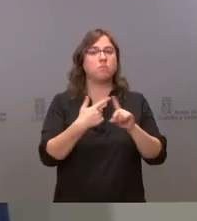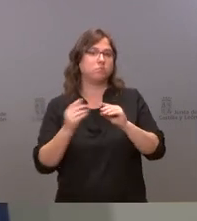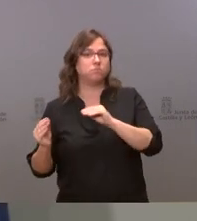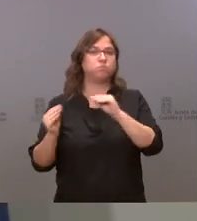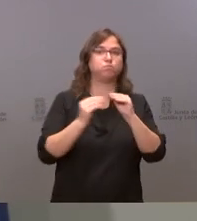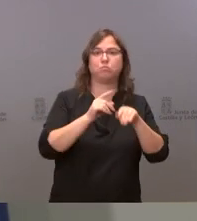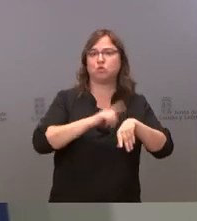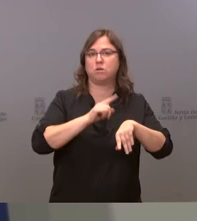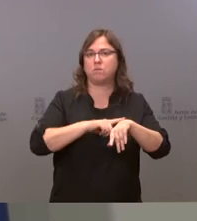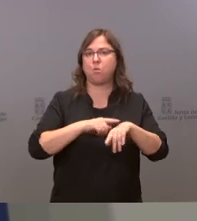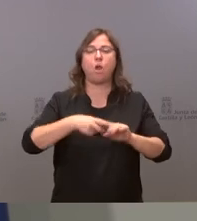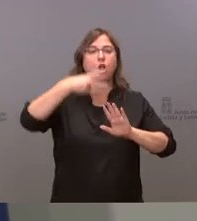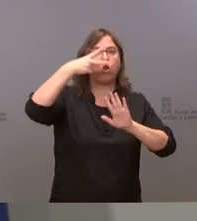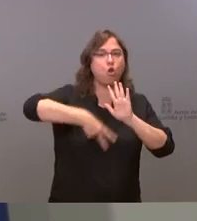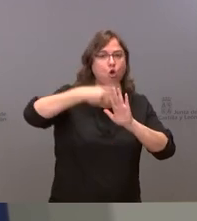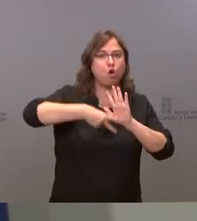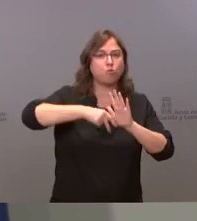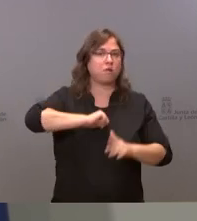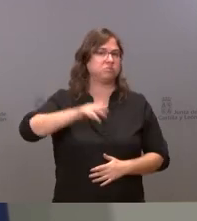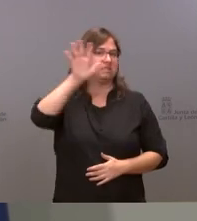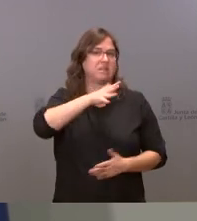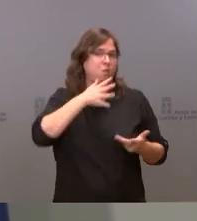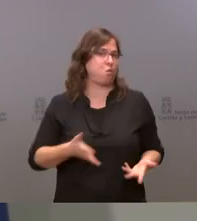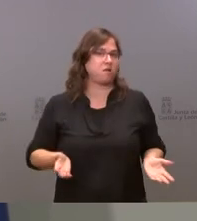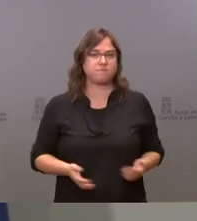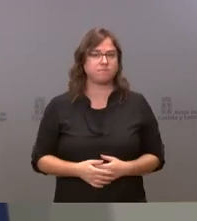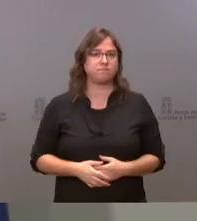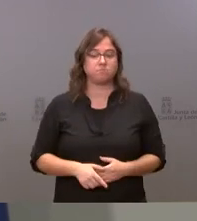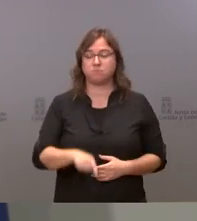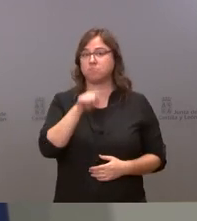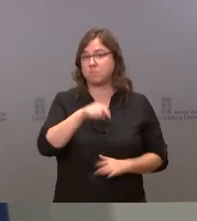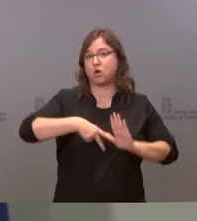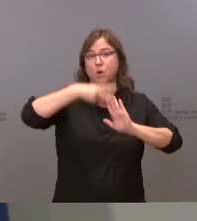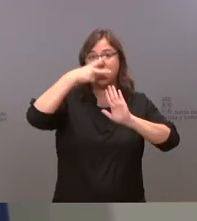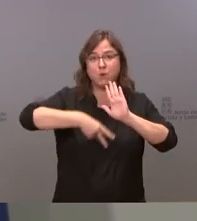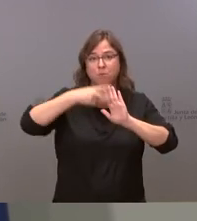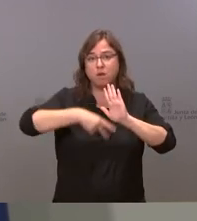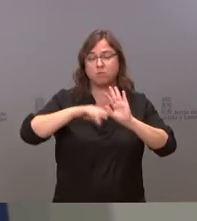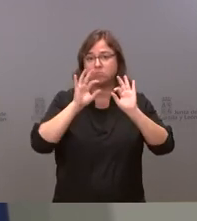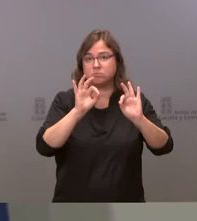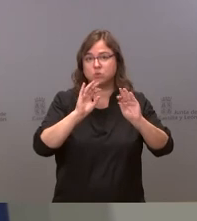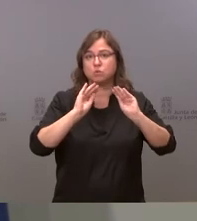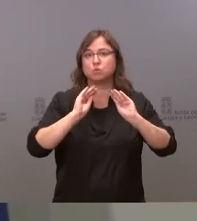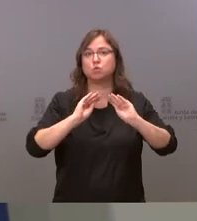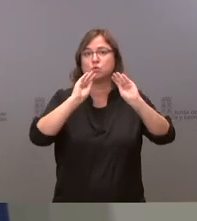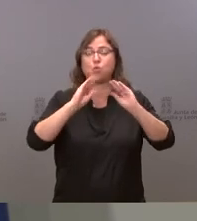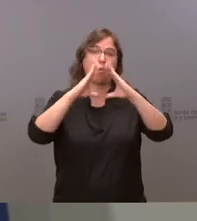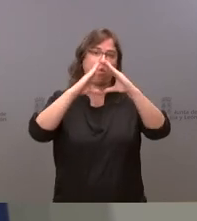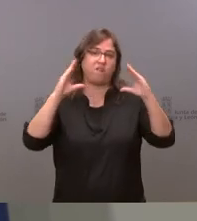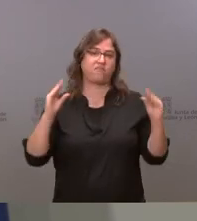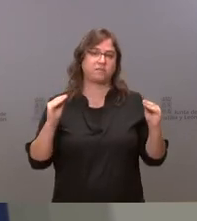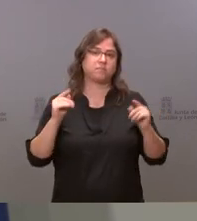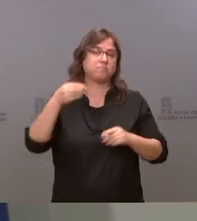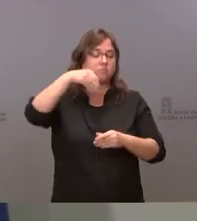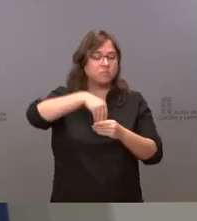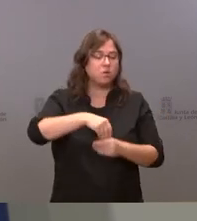con la norma estatal en vigor y esa es la tarea de la universidad dentro